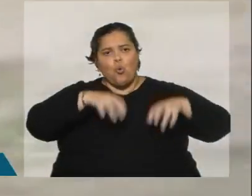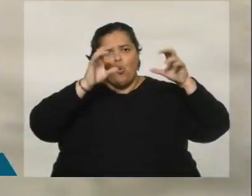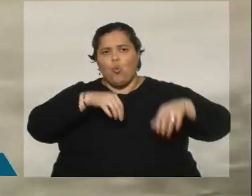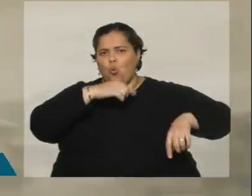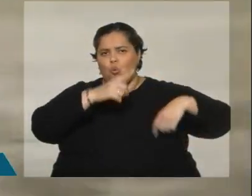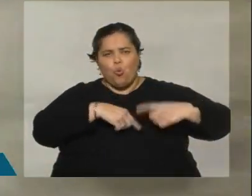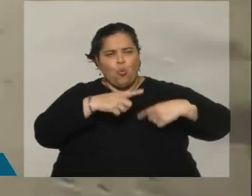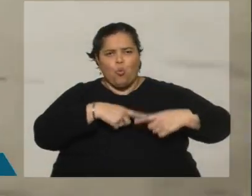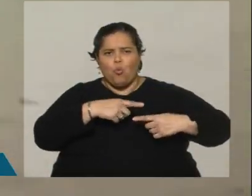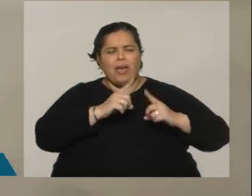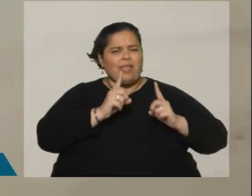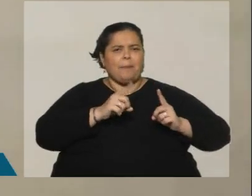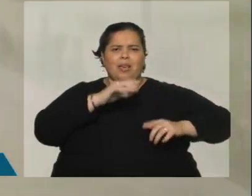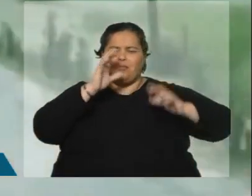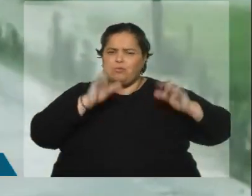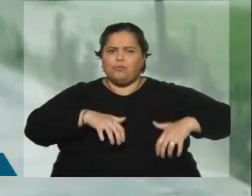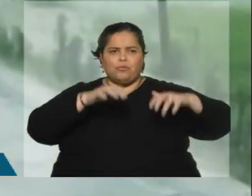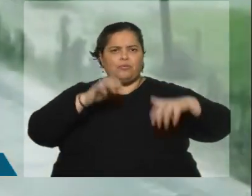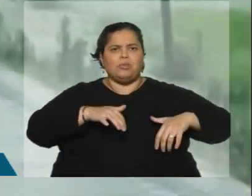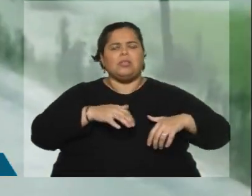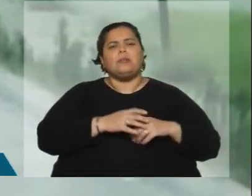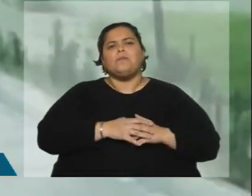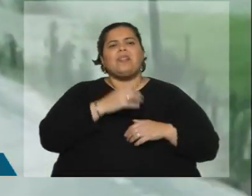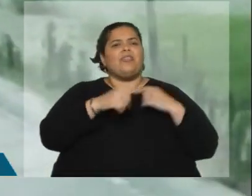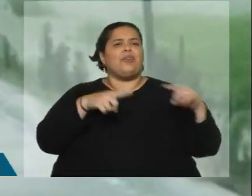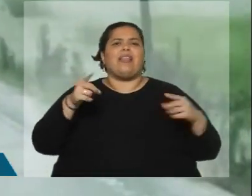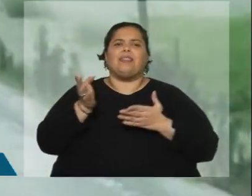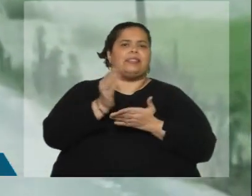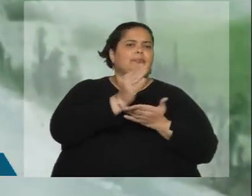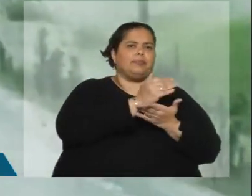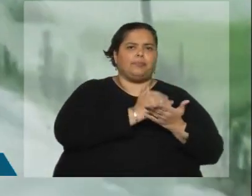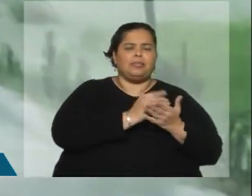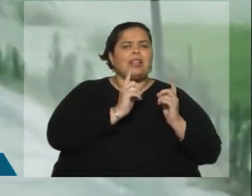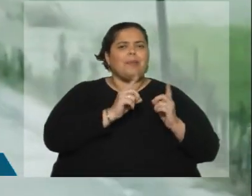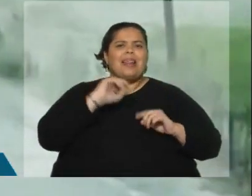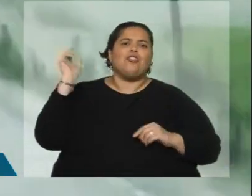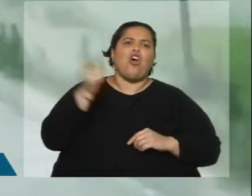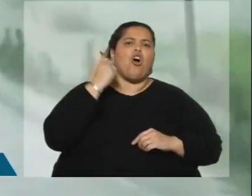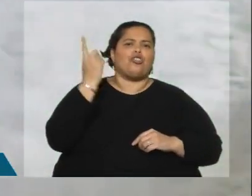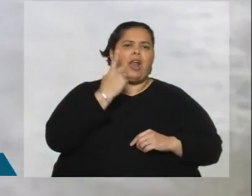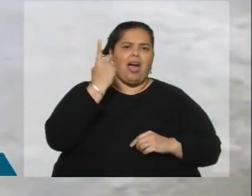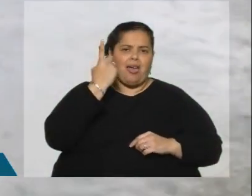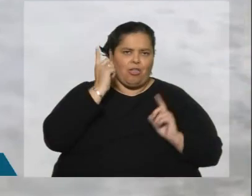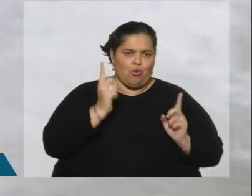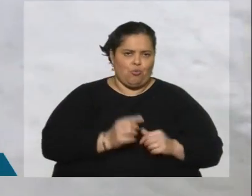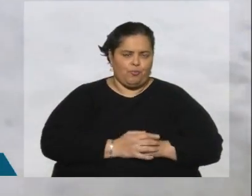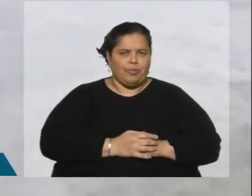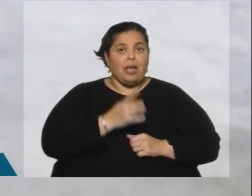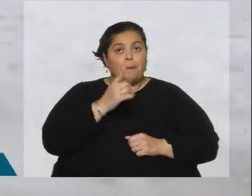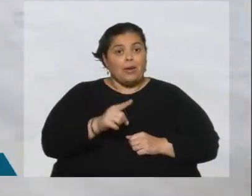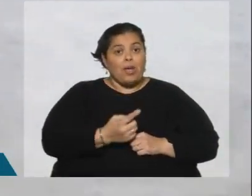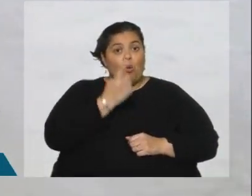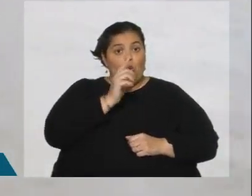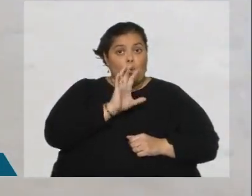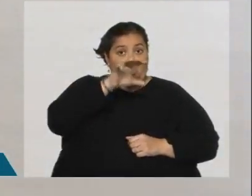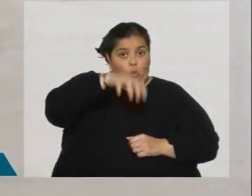últimas horas, impactantes inundaciones en zonas de Kentucky y un tornado que dejó graves daños en Carolina del Norte. Pero si hay un lugar donde se